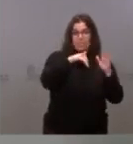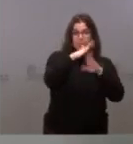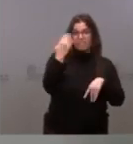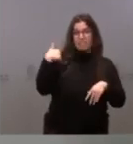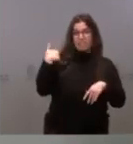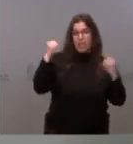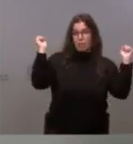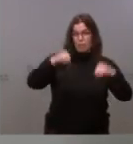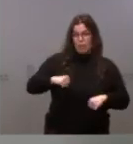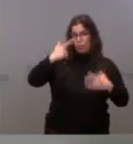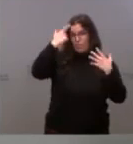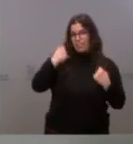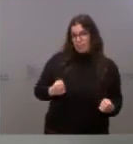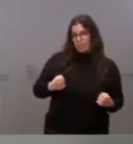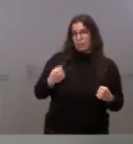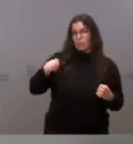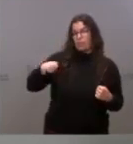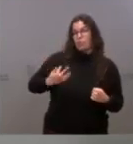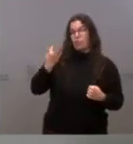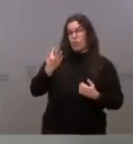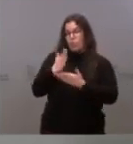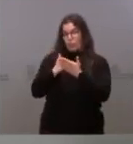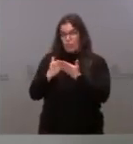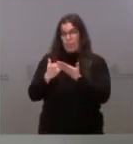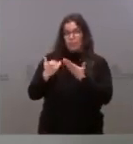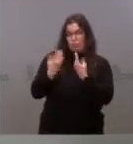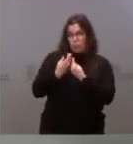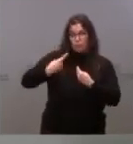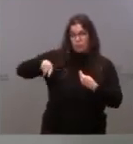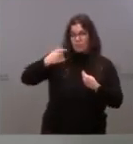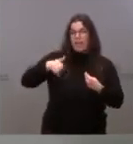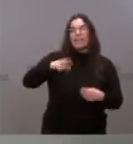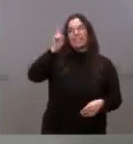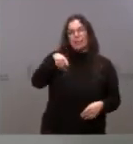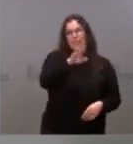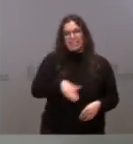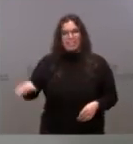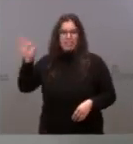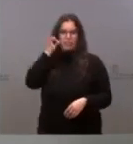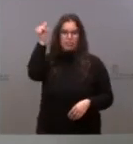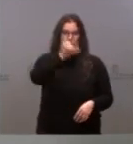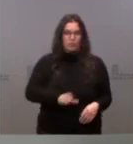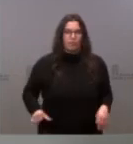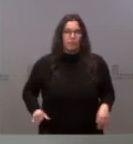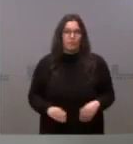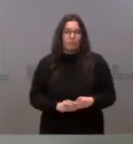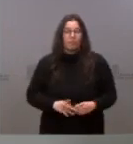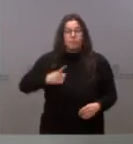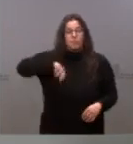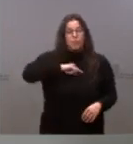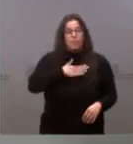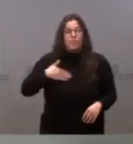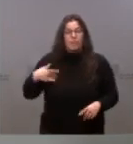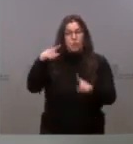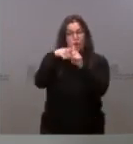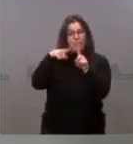ponencia de vacunas y en el Consejo Interterritorial del Sistema de Salud, como por supuesto a nuestros niños y a nuestras niñas. Nuestra intención es seguir siendo